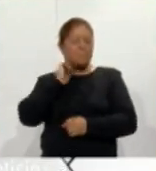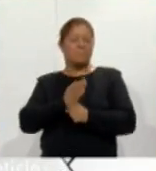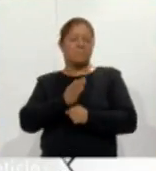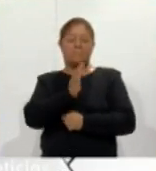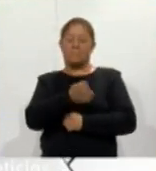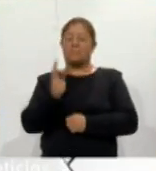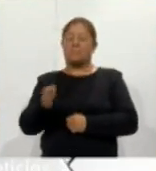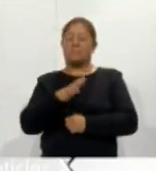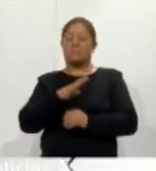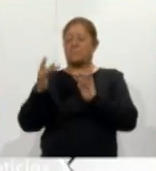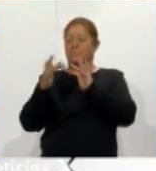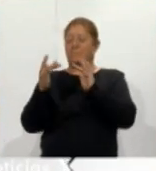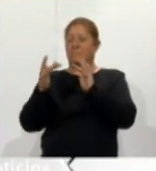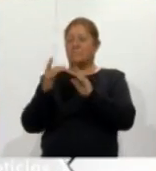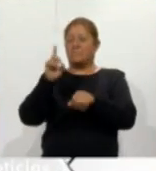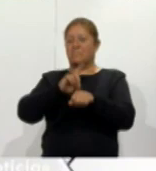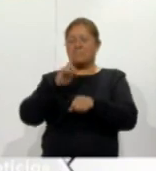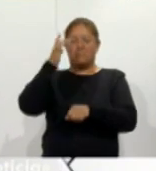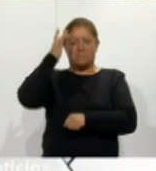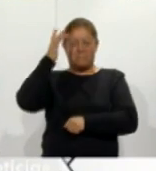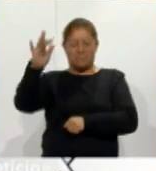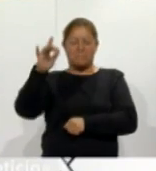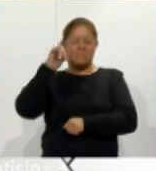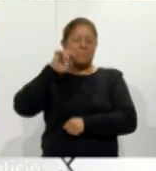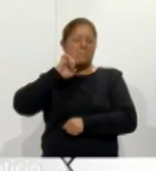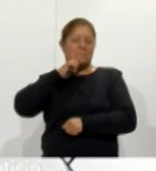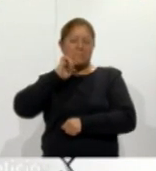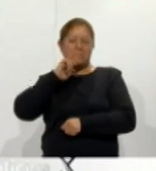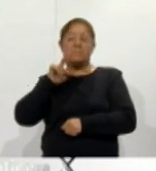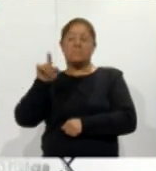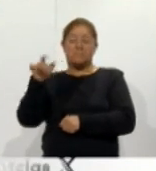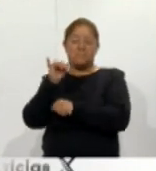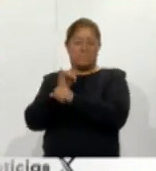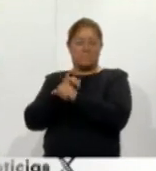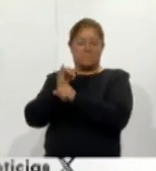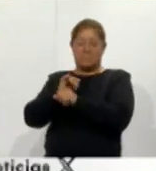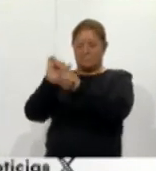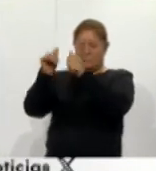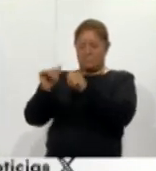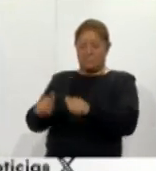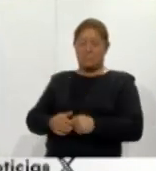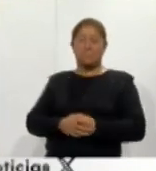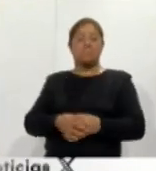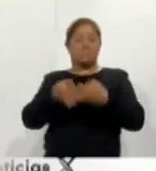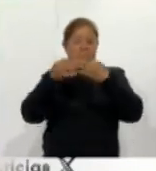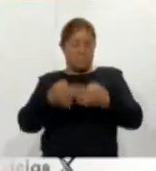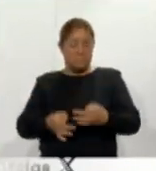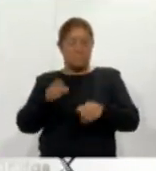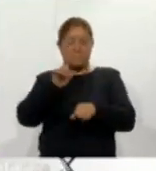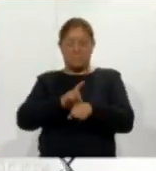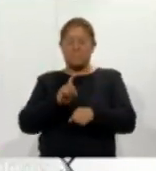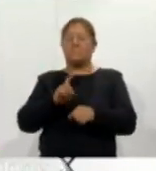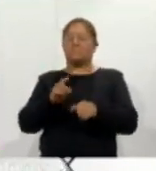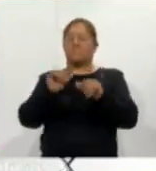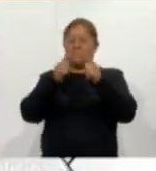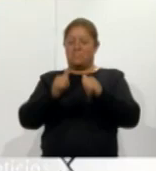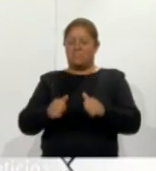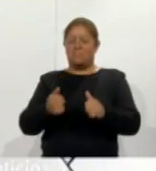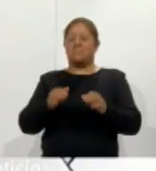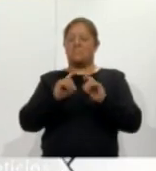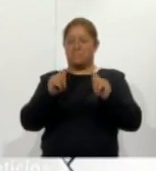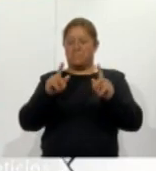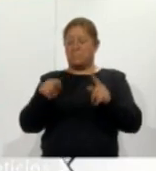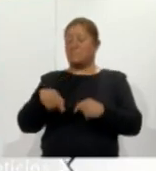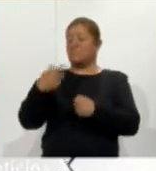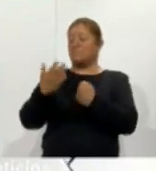con la celebración del Día de San José quien era carpintero y artesano y aunque la celebración oficial del Día del Artesano Tlaxcalteca es en mayo